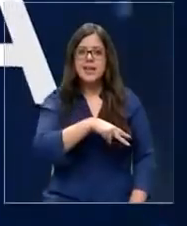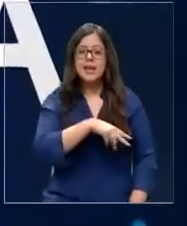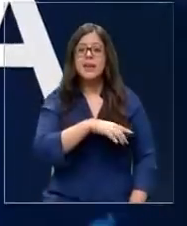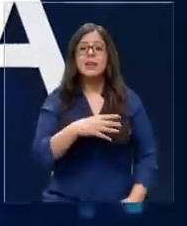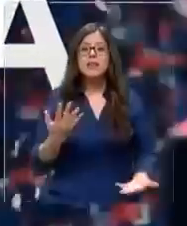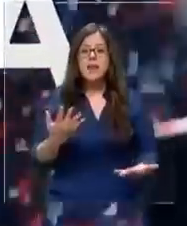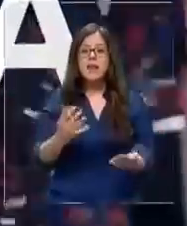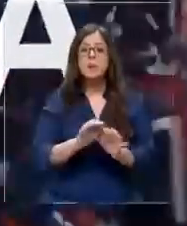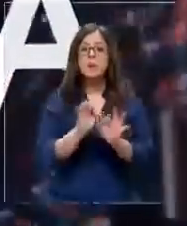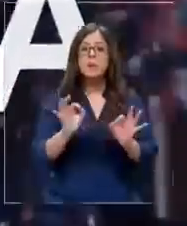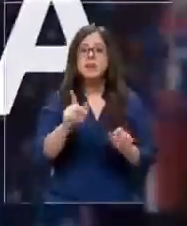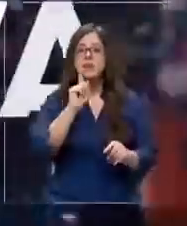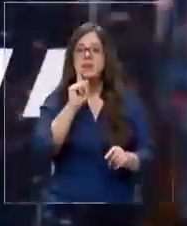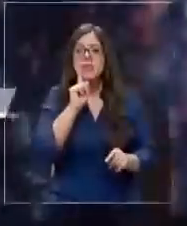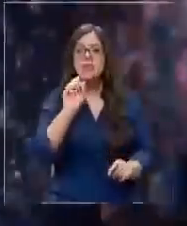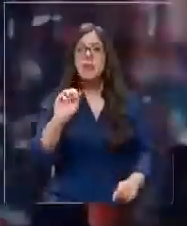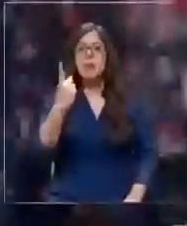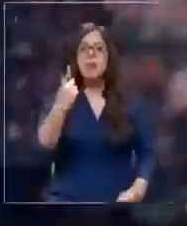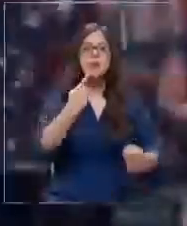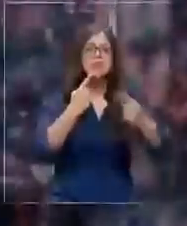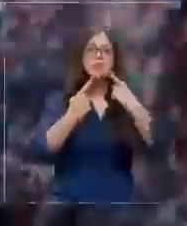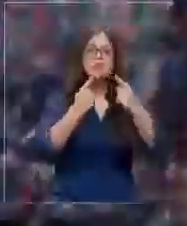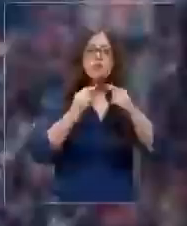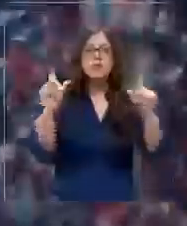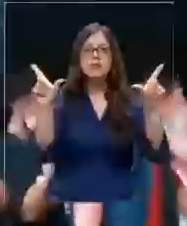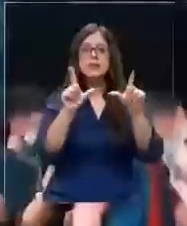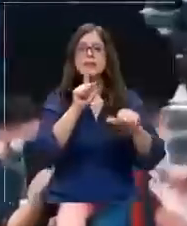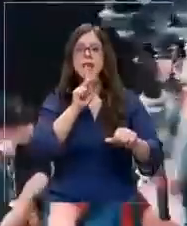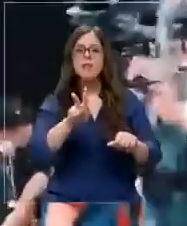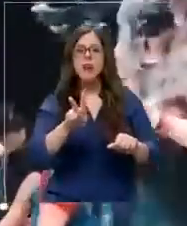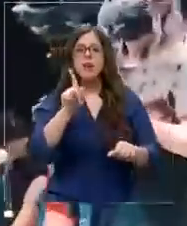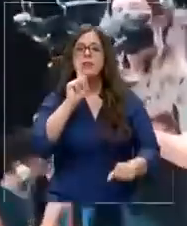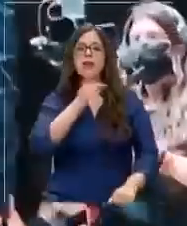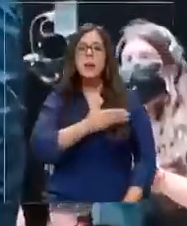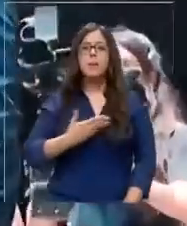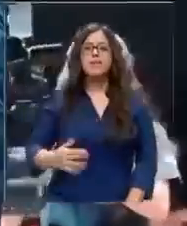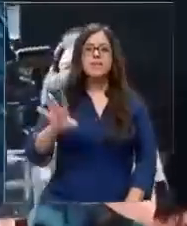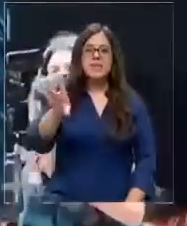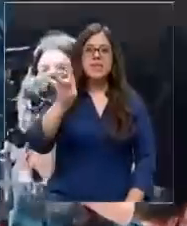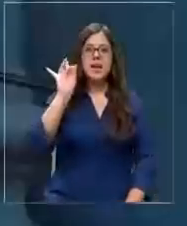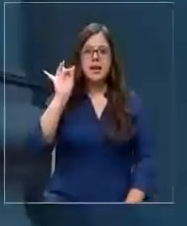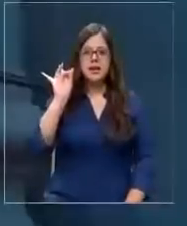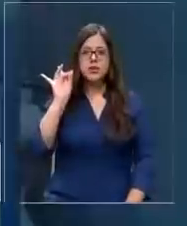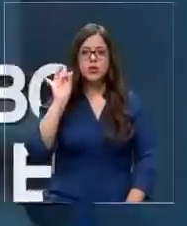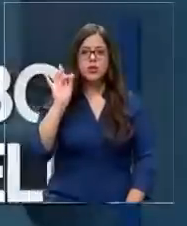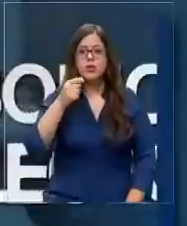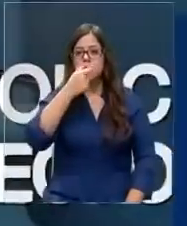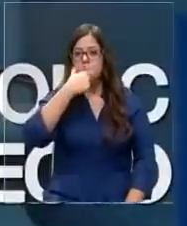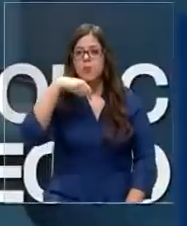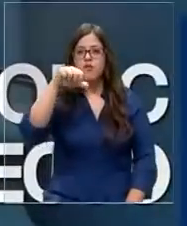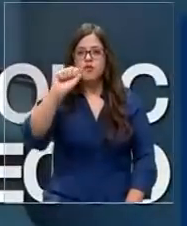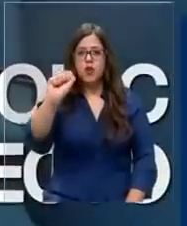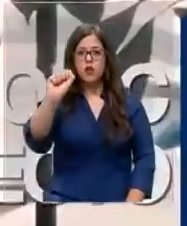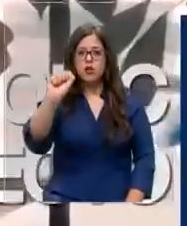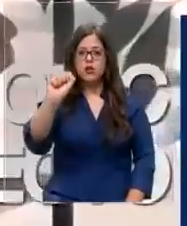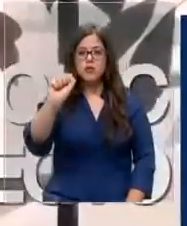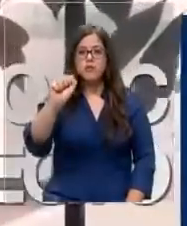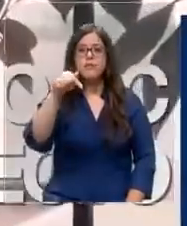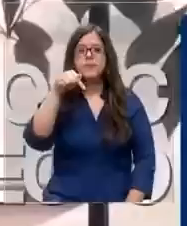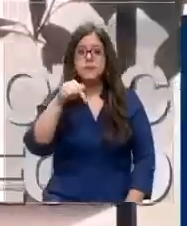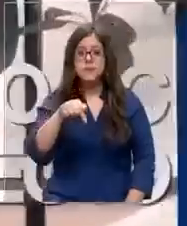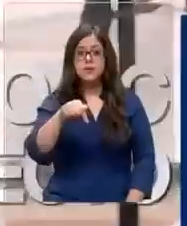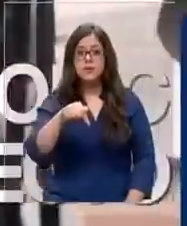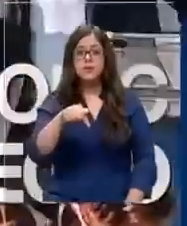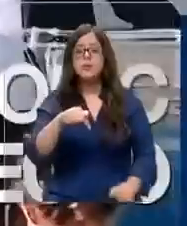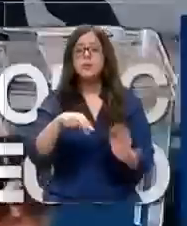en exclusiva, la primera entrevista televisiva del presidente electo, Gabriel Boric, en